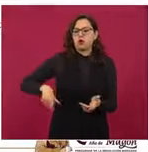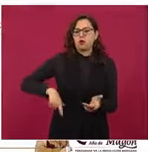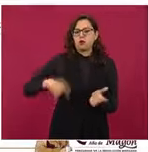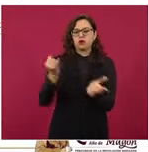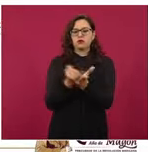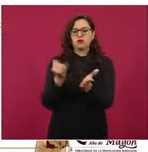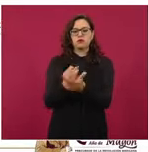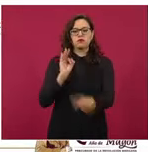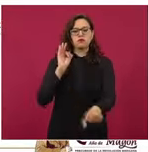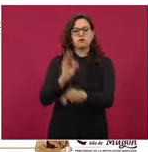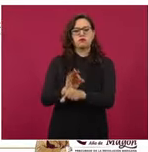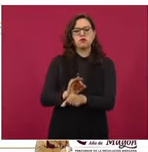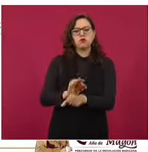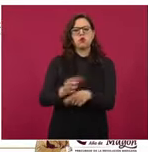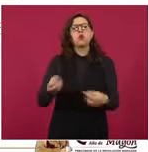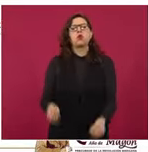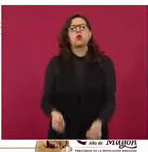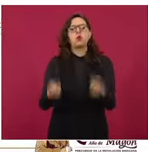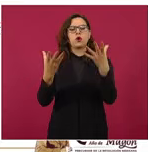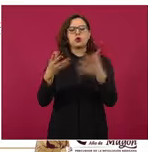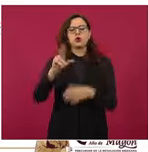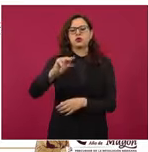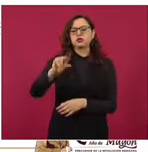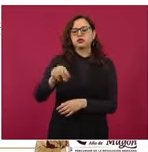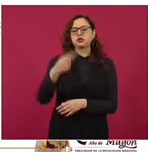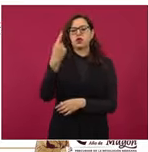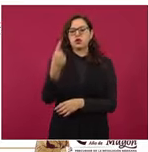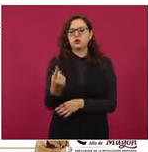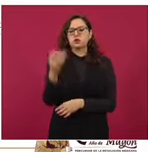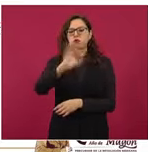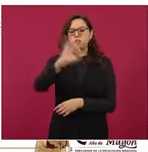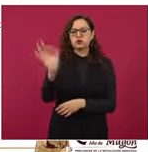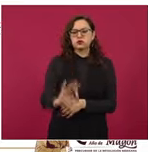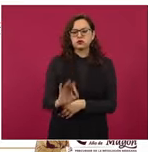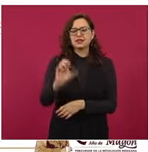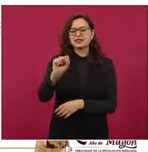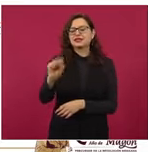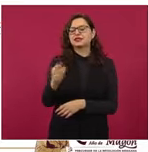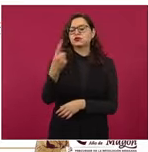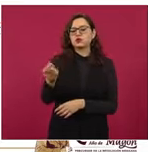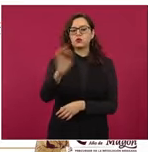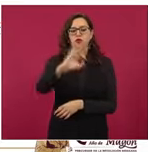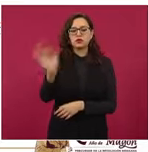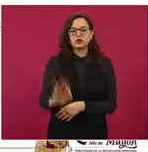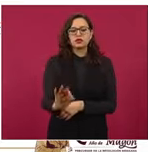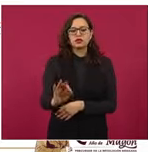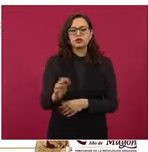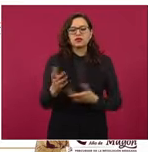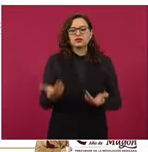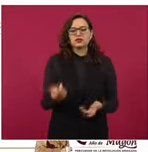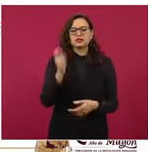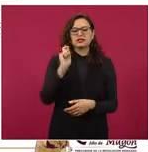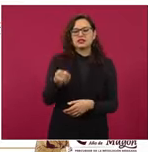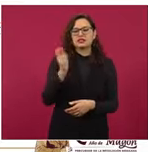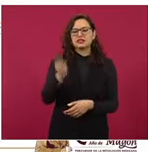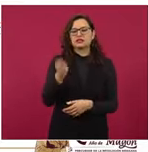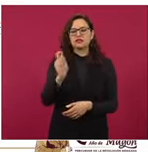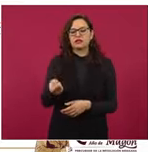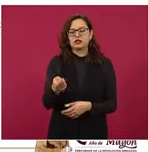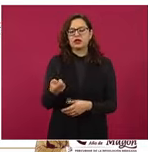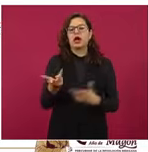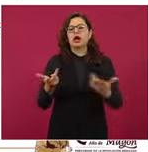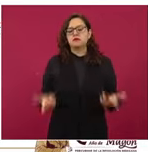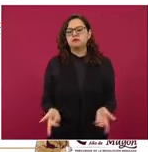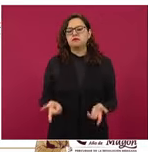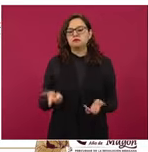.65 por ciento. O sea, sólo estamos pagando apenas el poquito arriba del